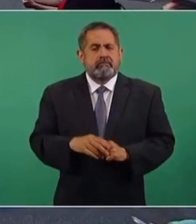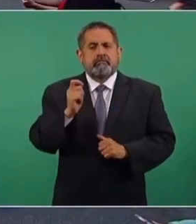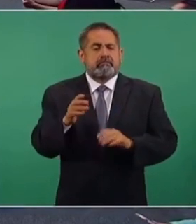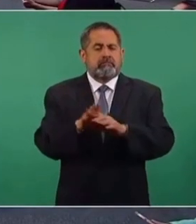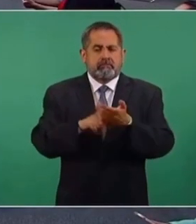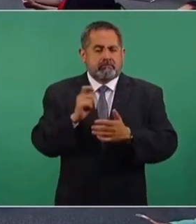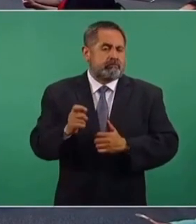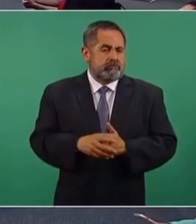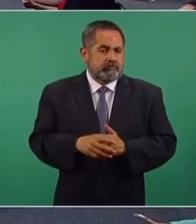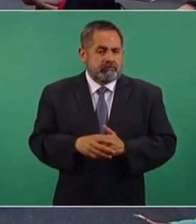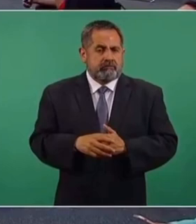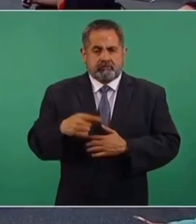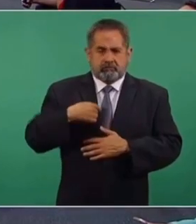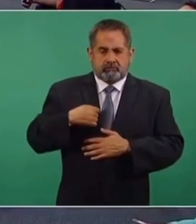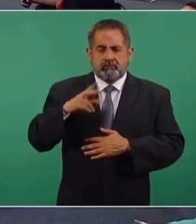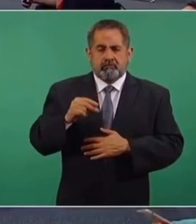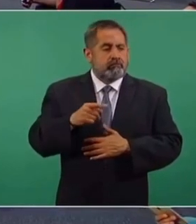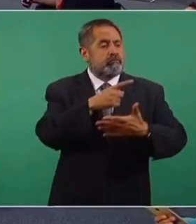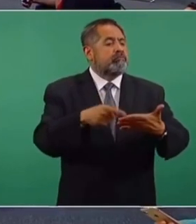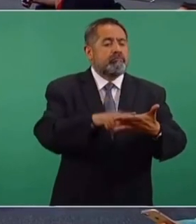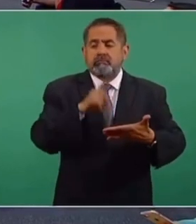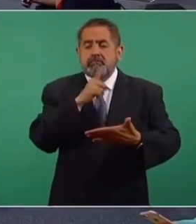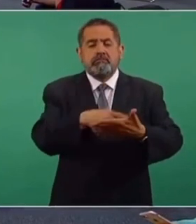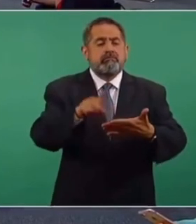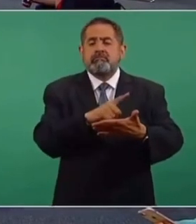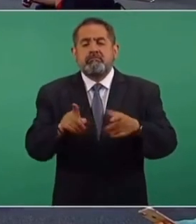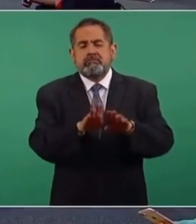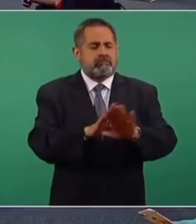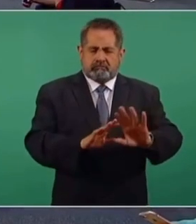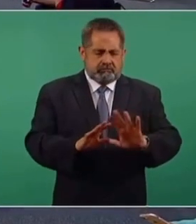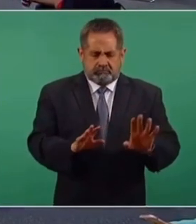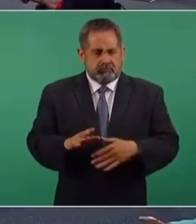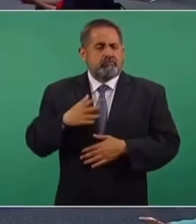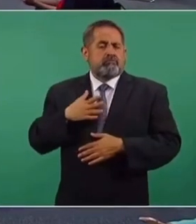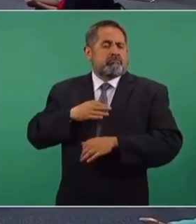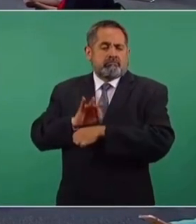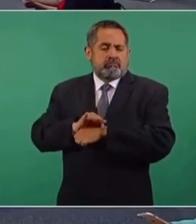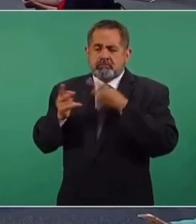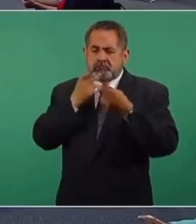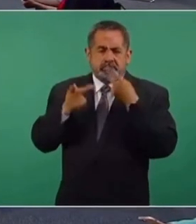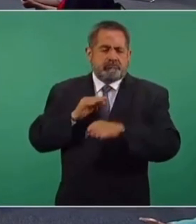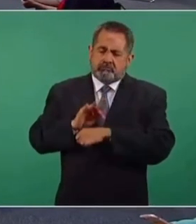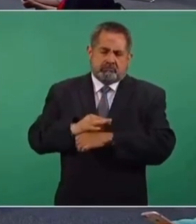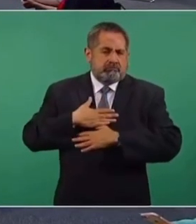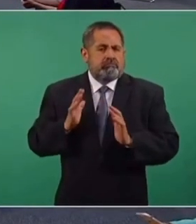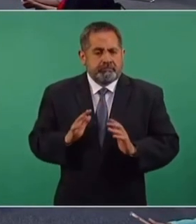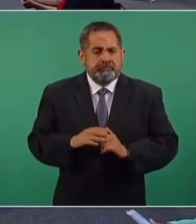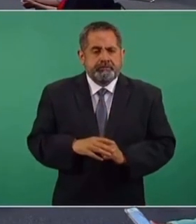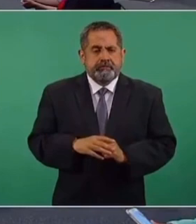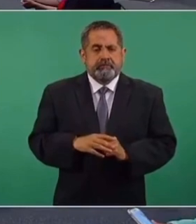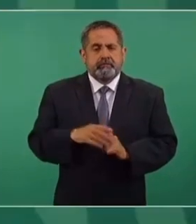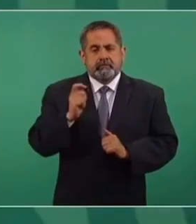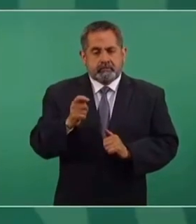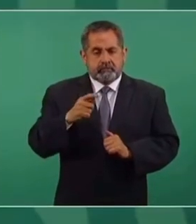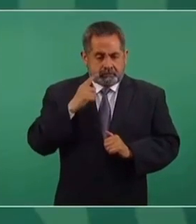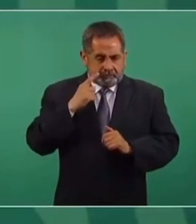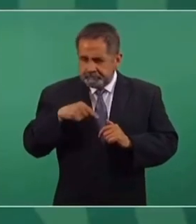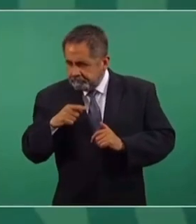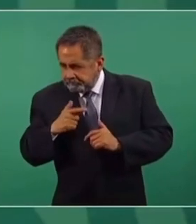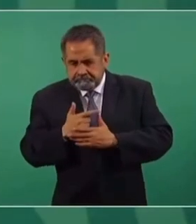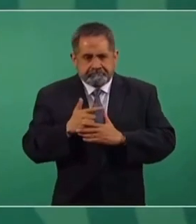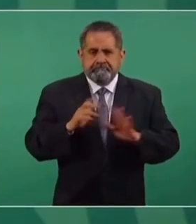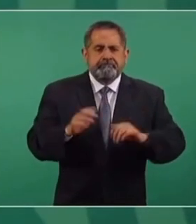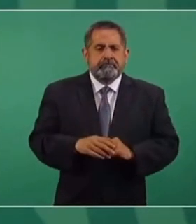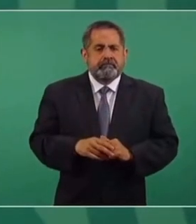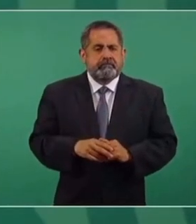Nada más es no censurar a nadie, defendernos, nada más. Y si hacemos las cuentas, pues